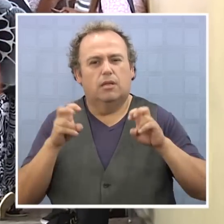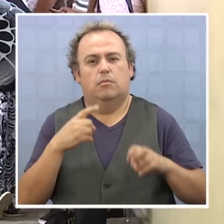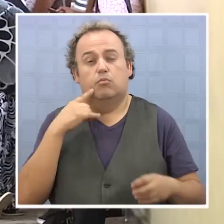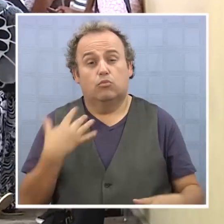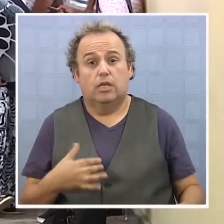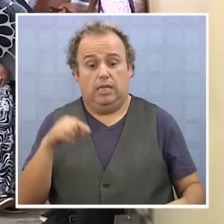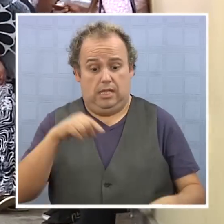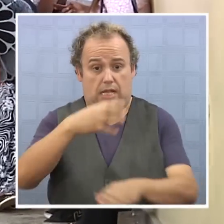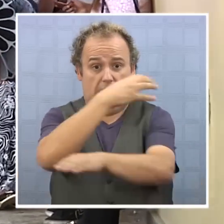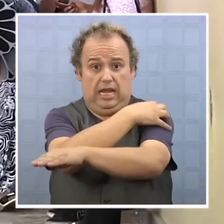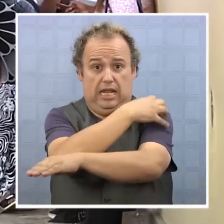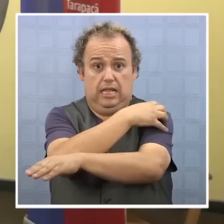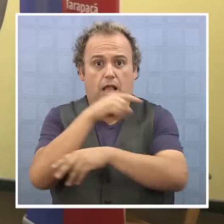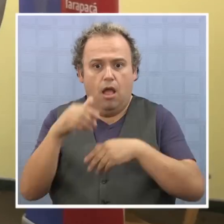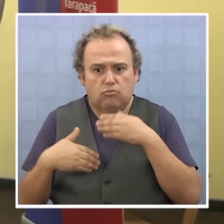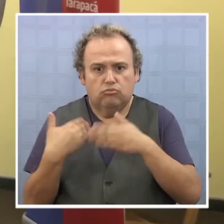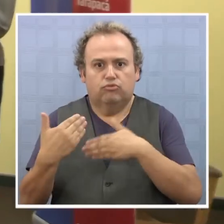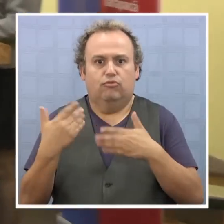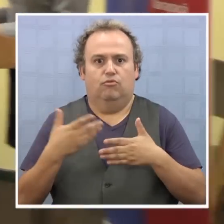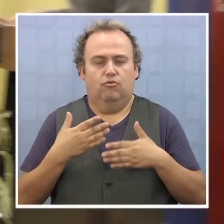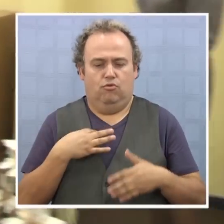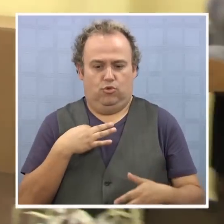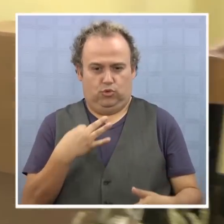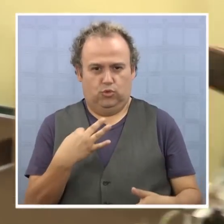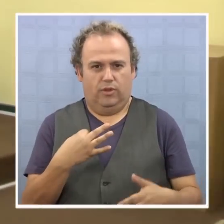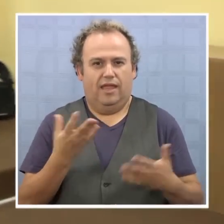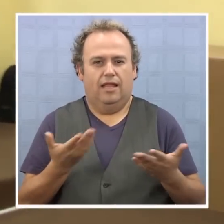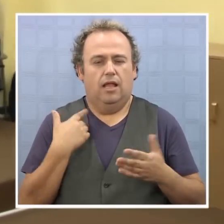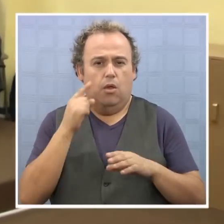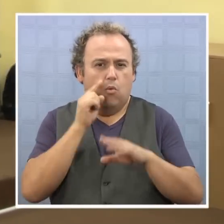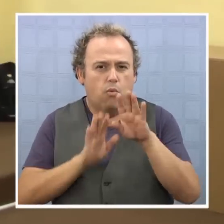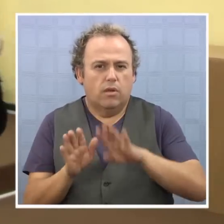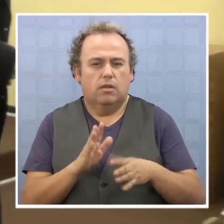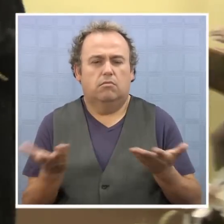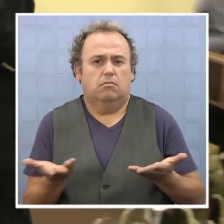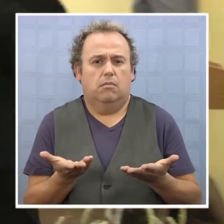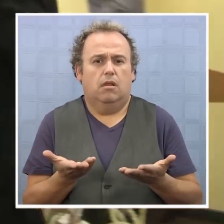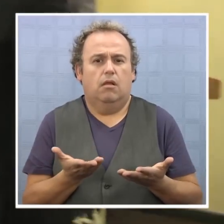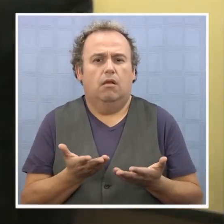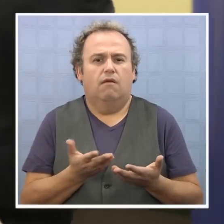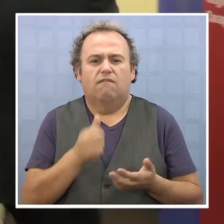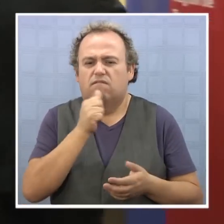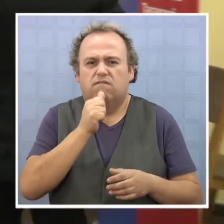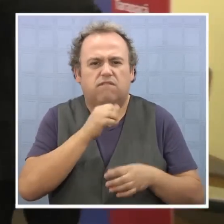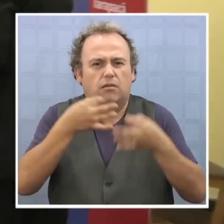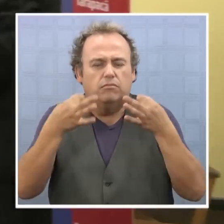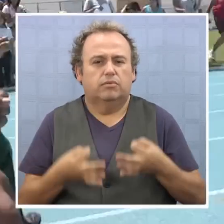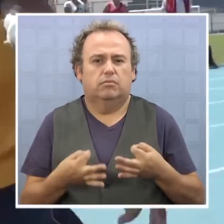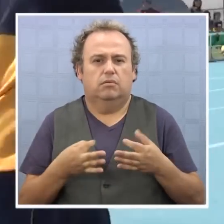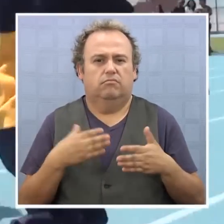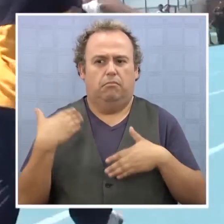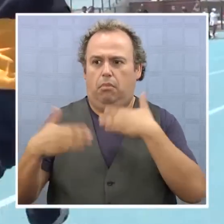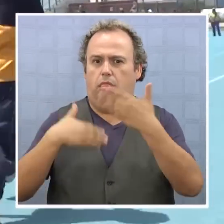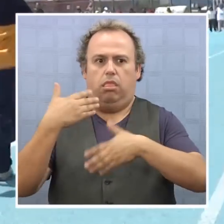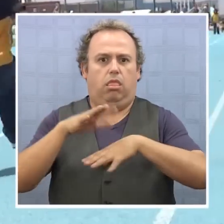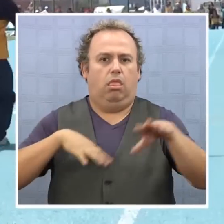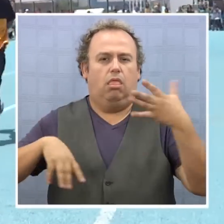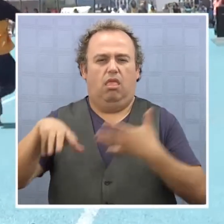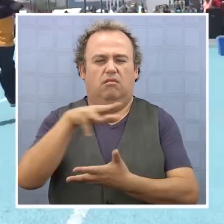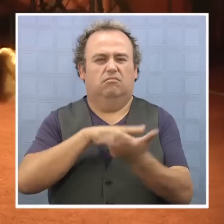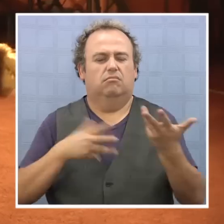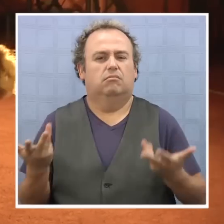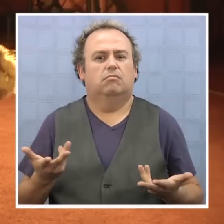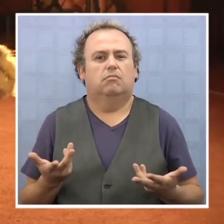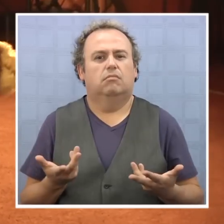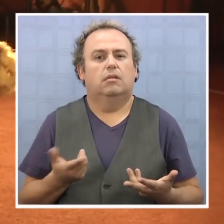importantes y prioritarios de esta región, las que te forman el ciudadano y que te lo protegen, no hay ningún avance concreto, sino en la parafernalia